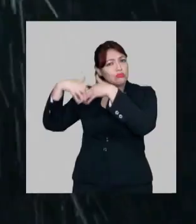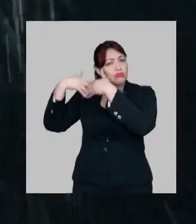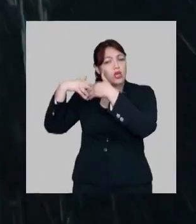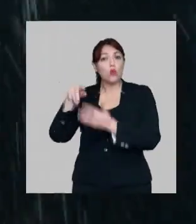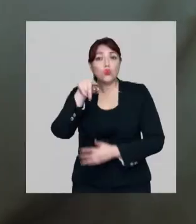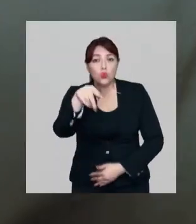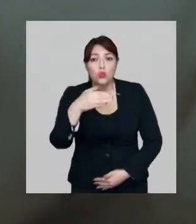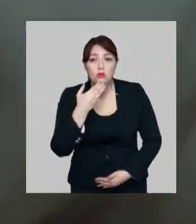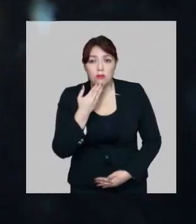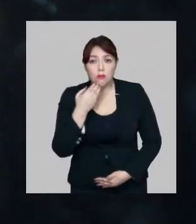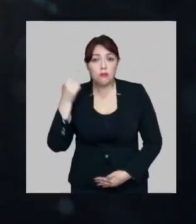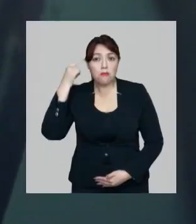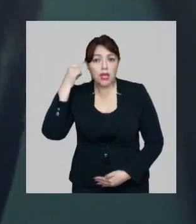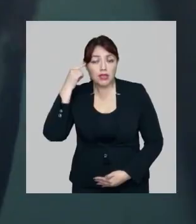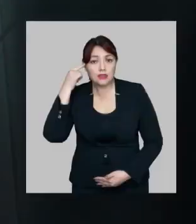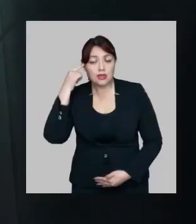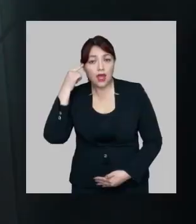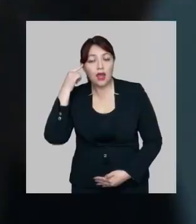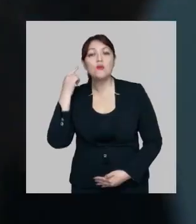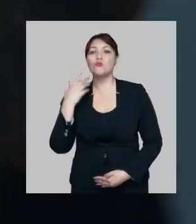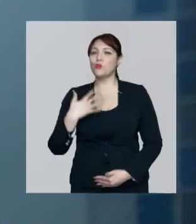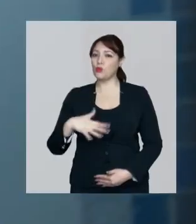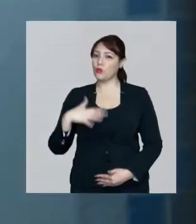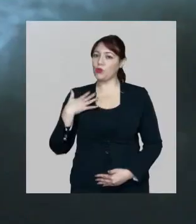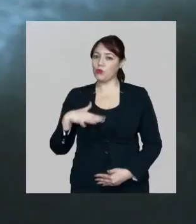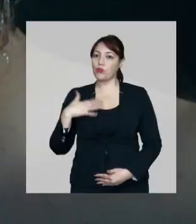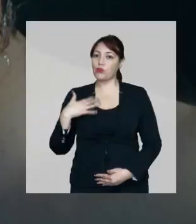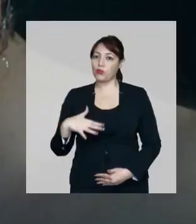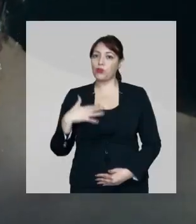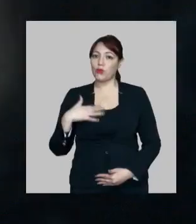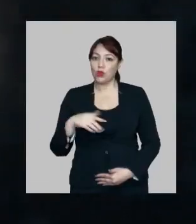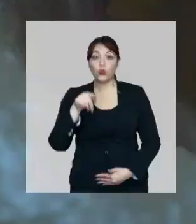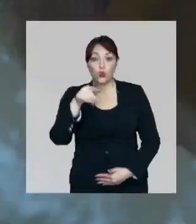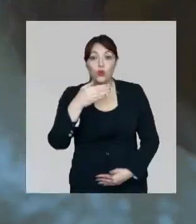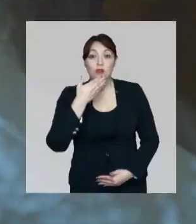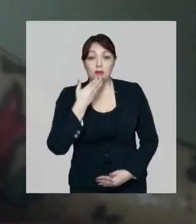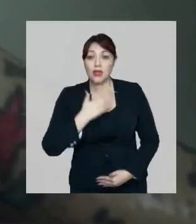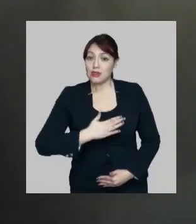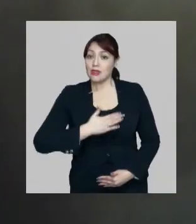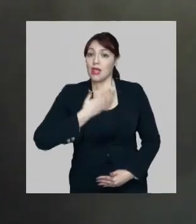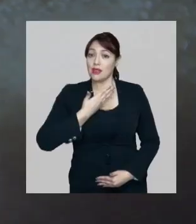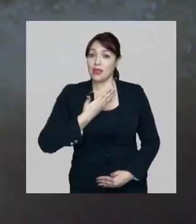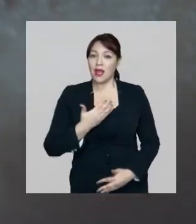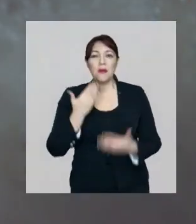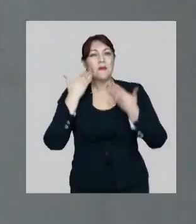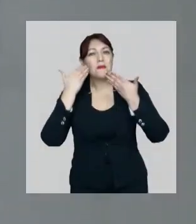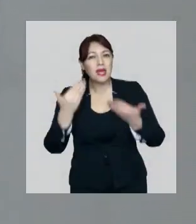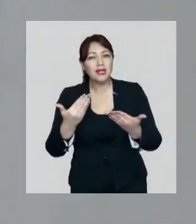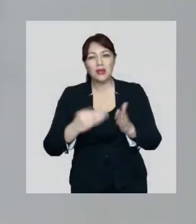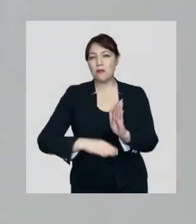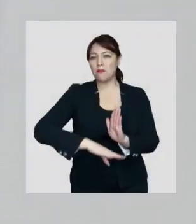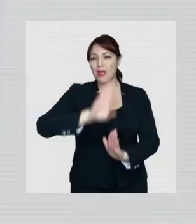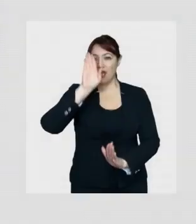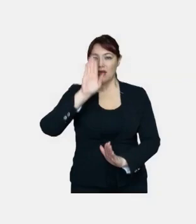Y si tú también lo estás pensando, es porque te importa. Y quizás porque tú también sientes que mereces más.